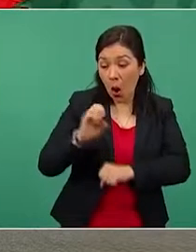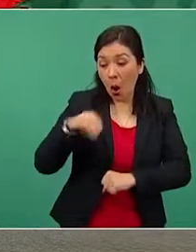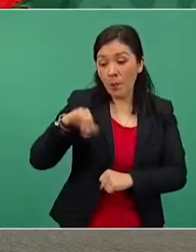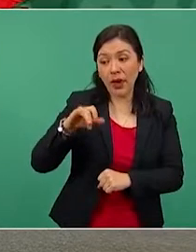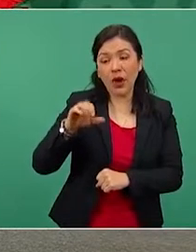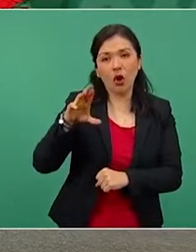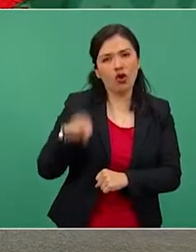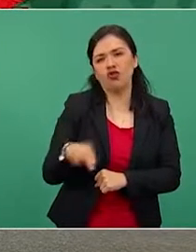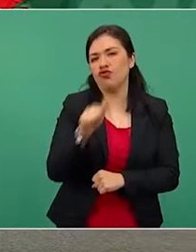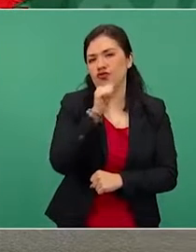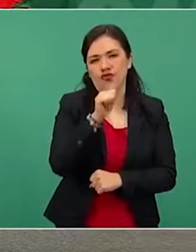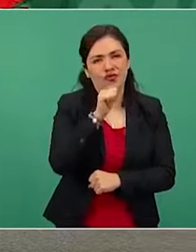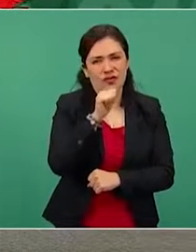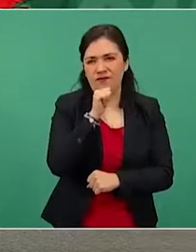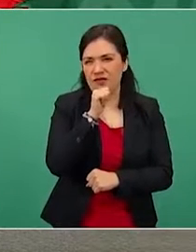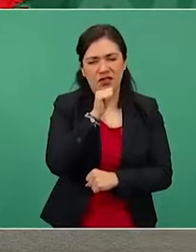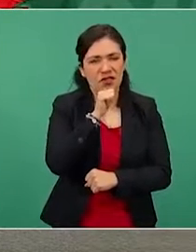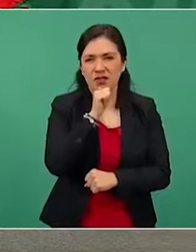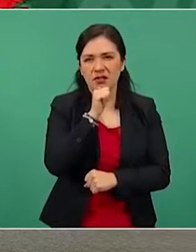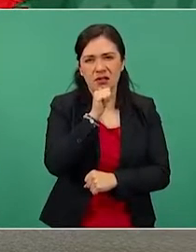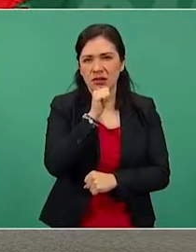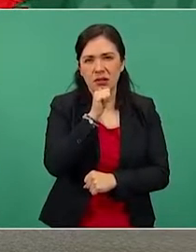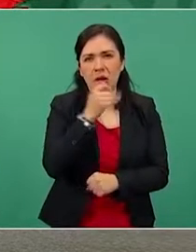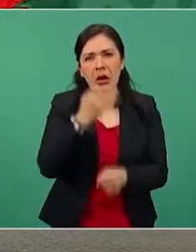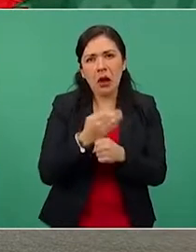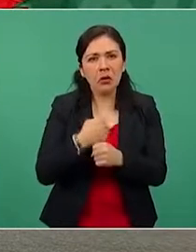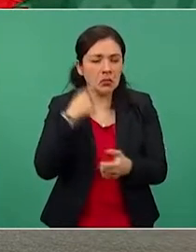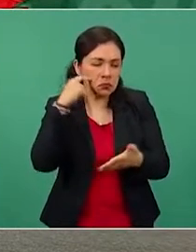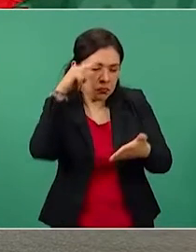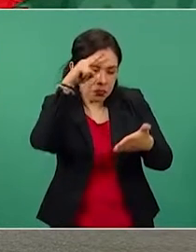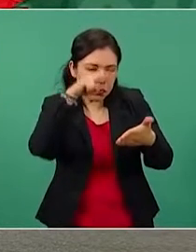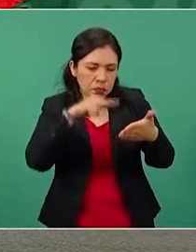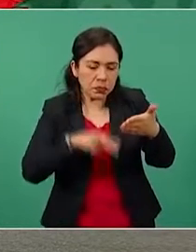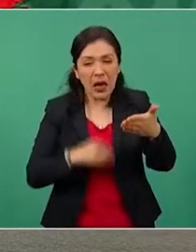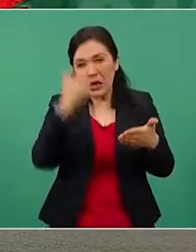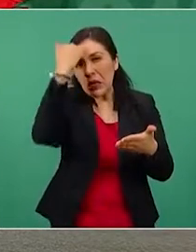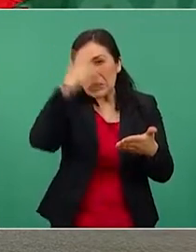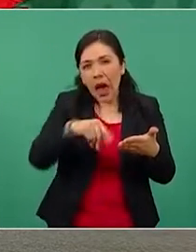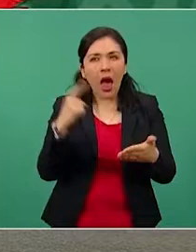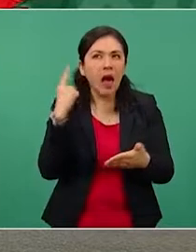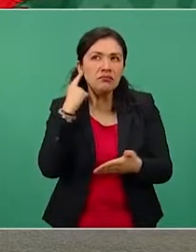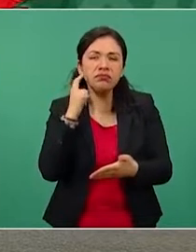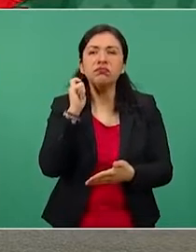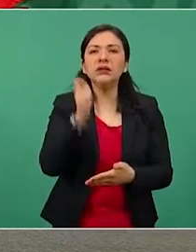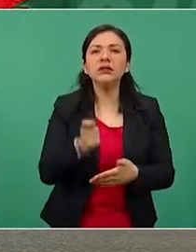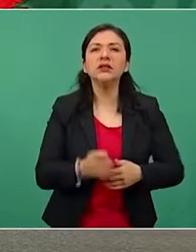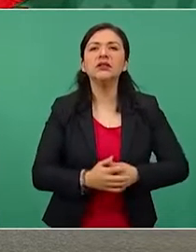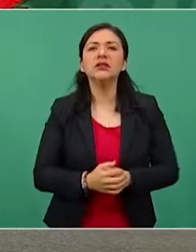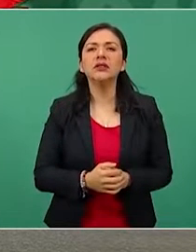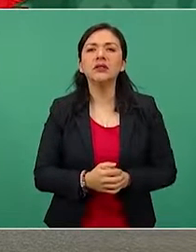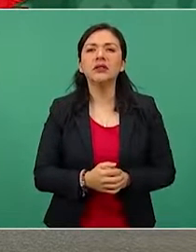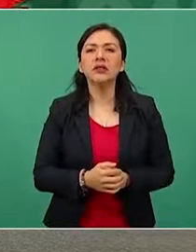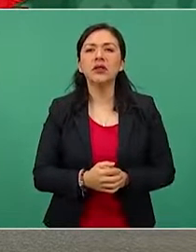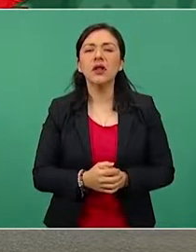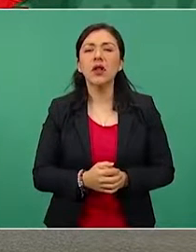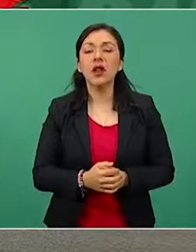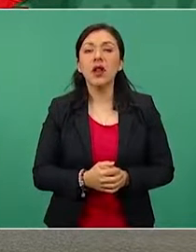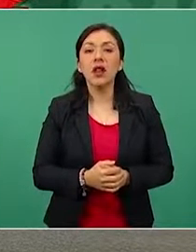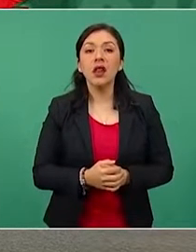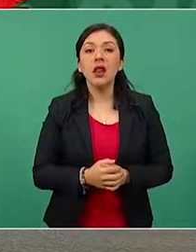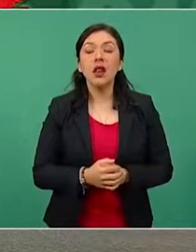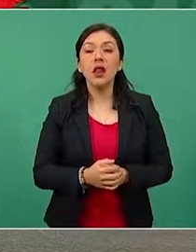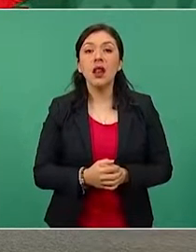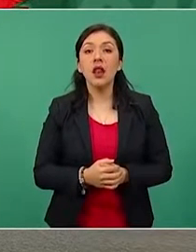tenemos como información es que no han